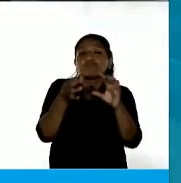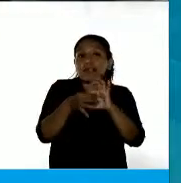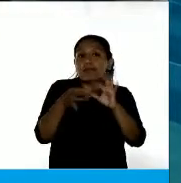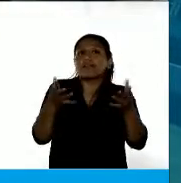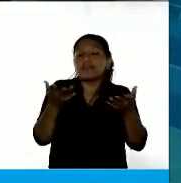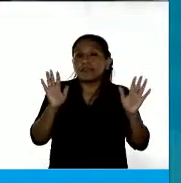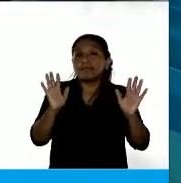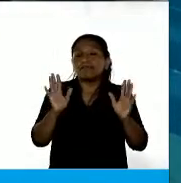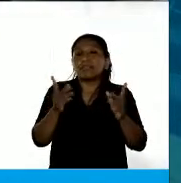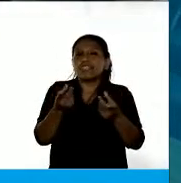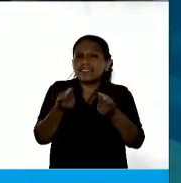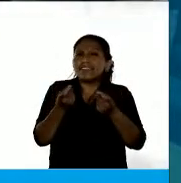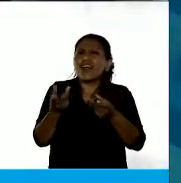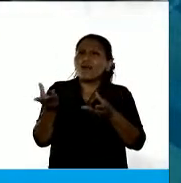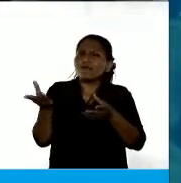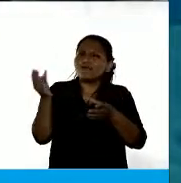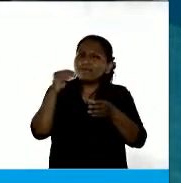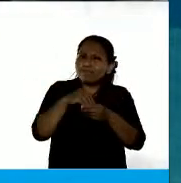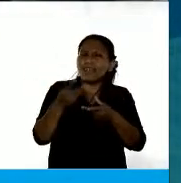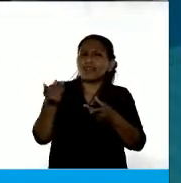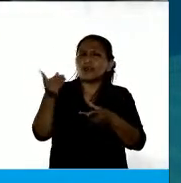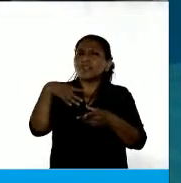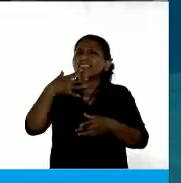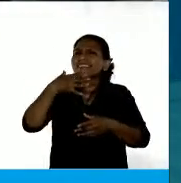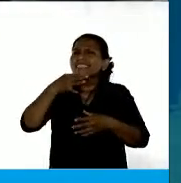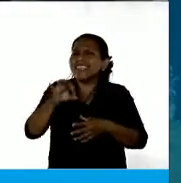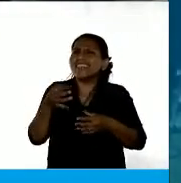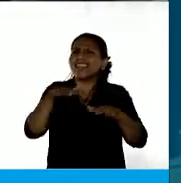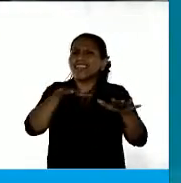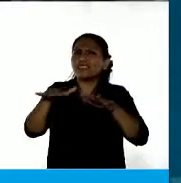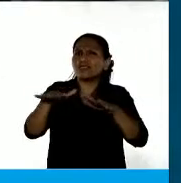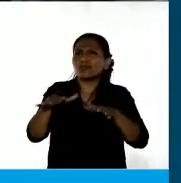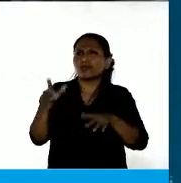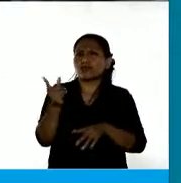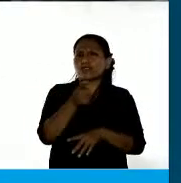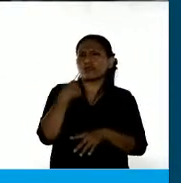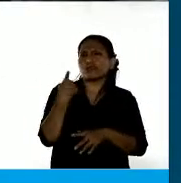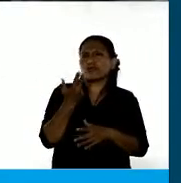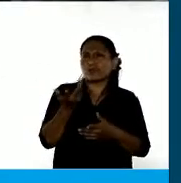necesitamos más, necesitamos que entiendan lo que estamos pasando.